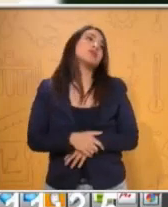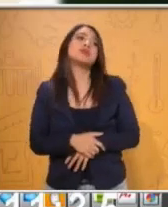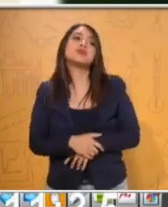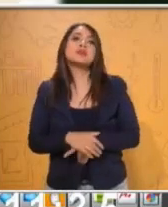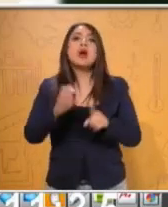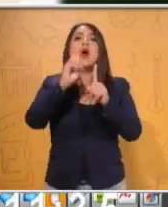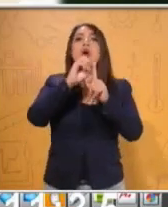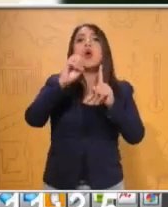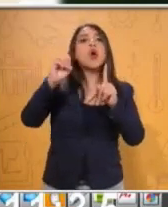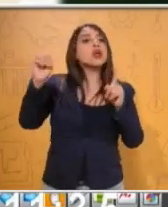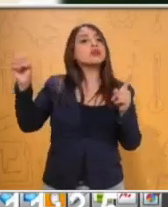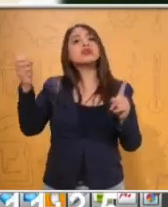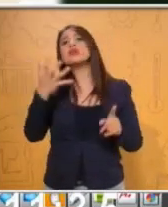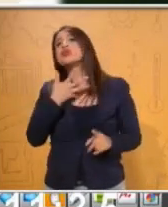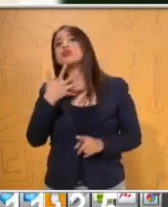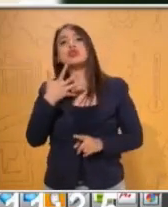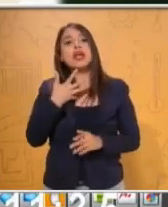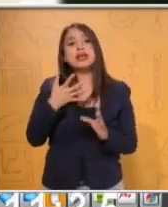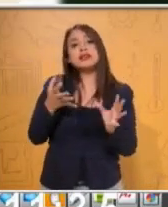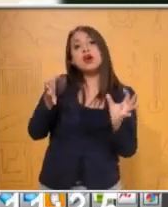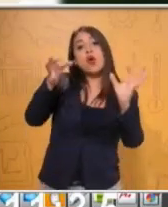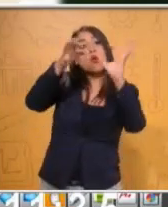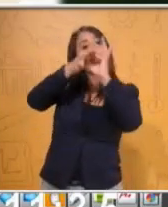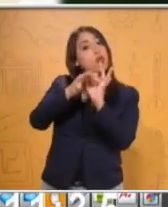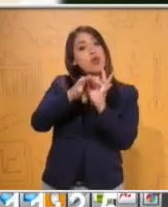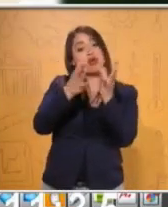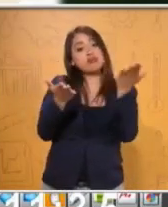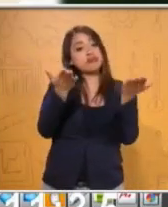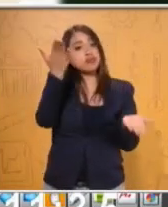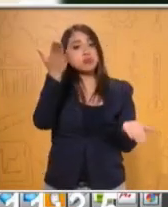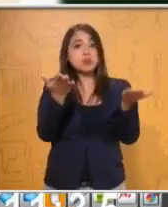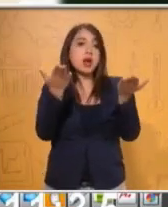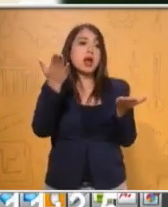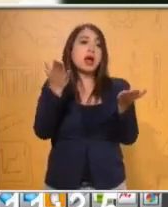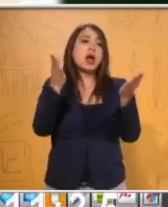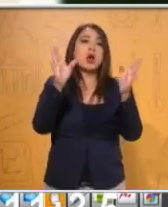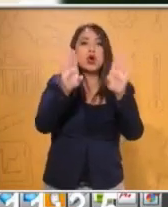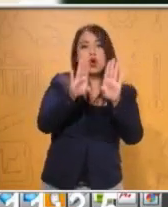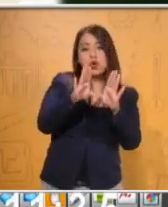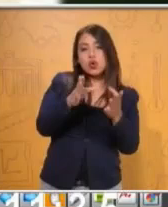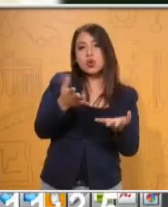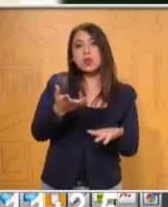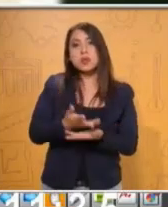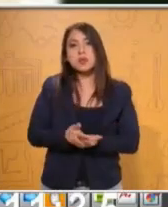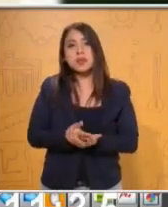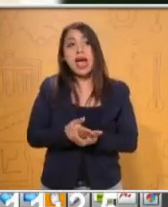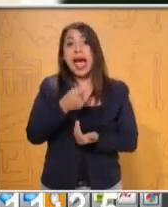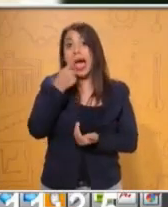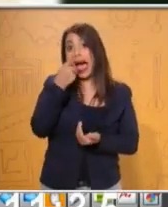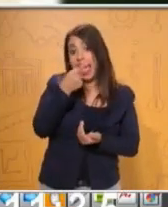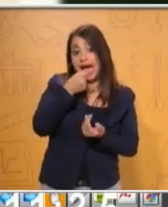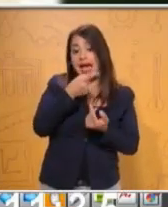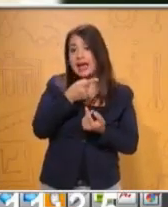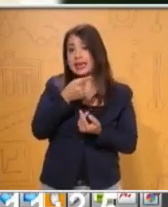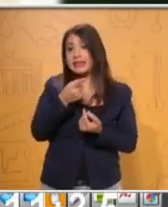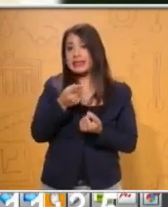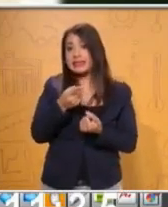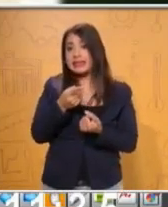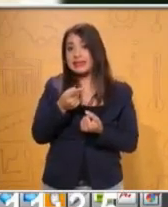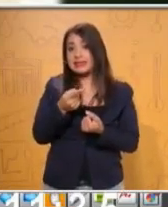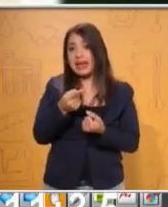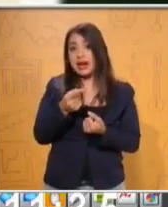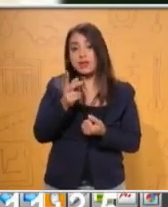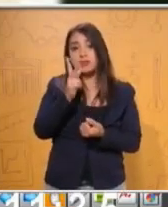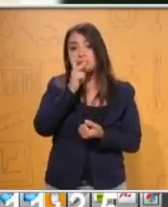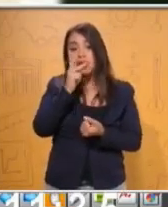utilizan nexos comparativos, tales como, se parece, se asemeja. Aquí se evitan. Simplemente se hace la